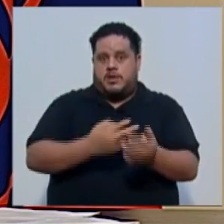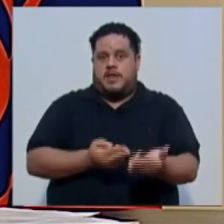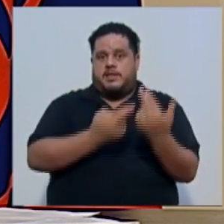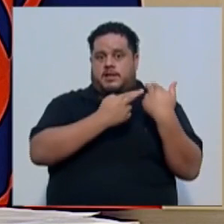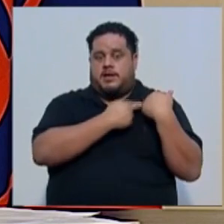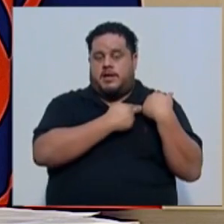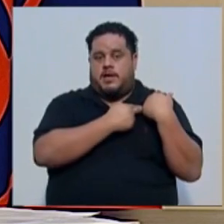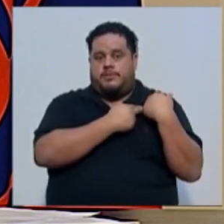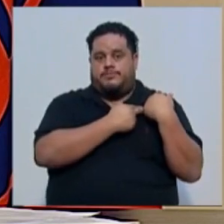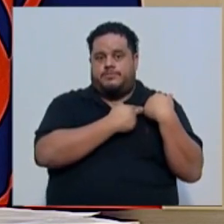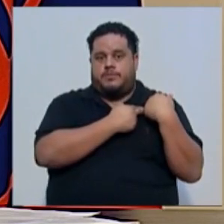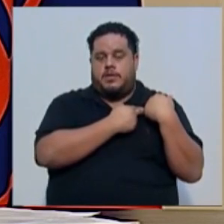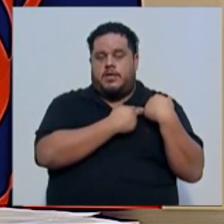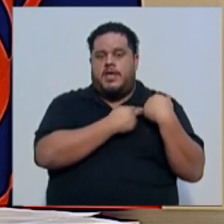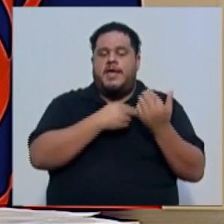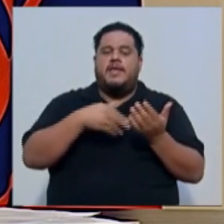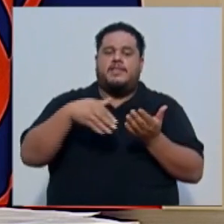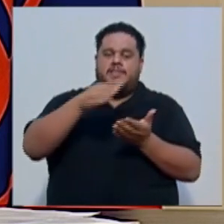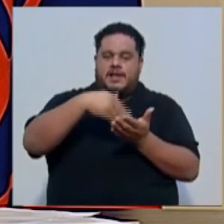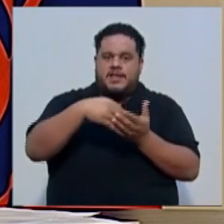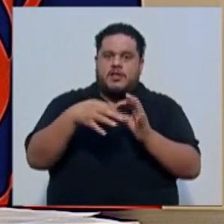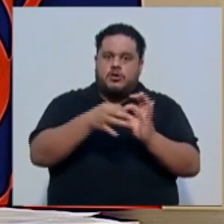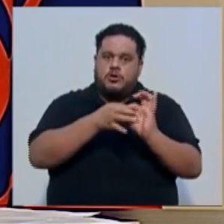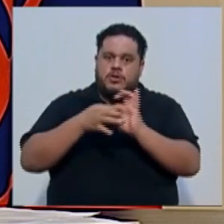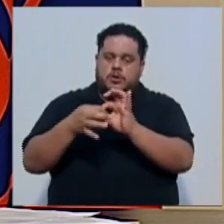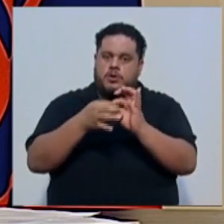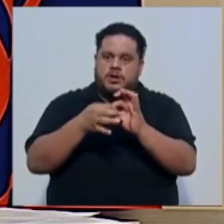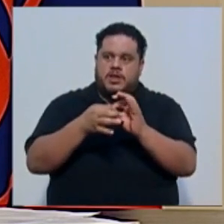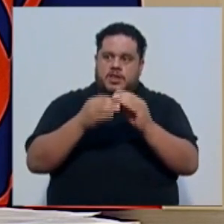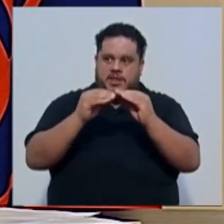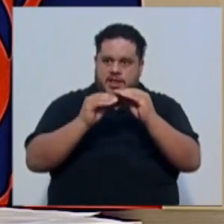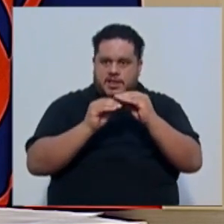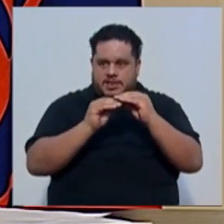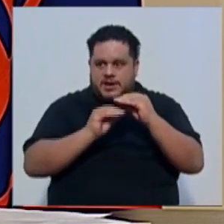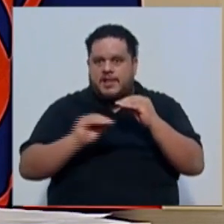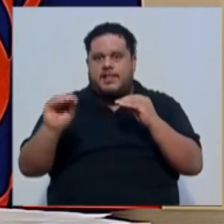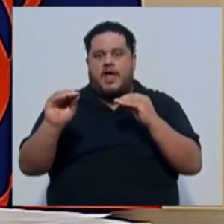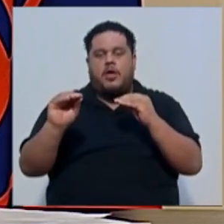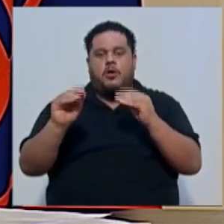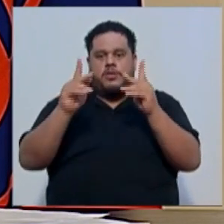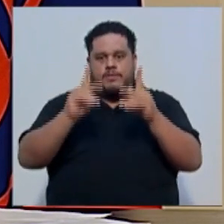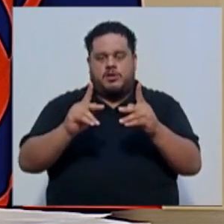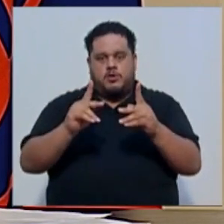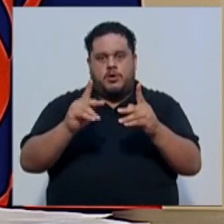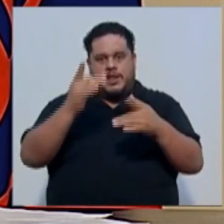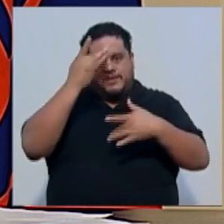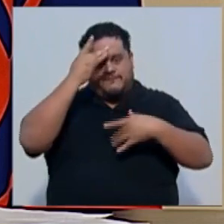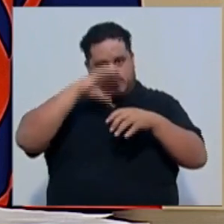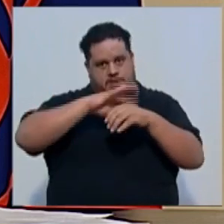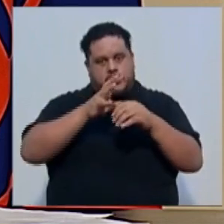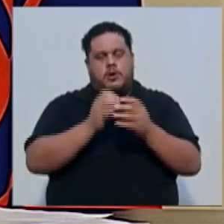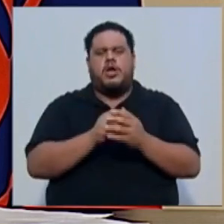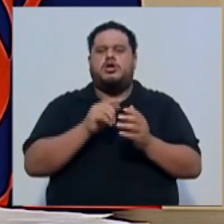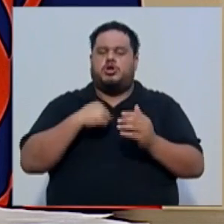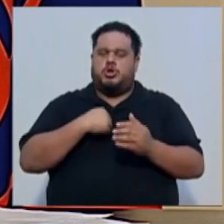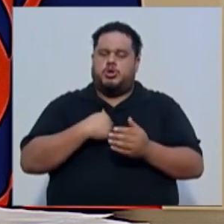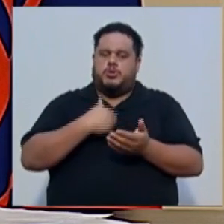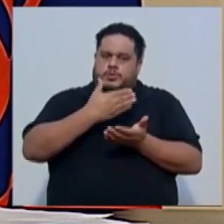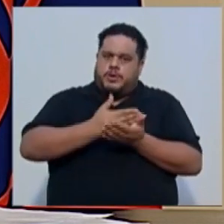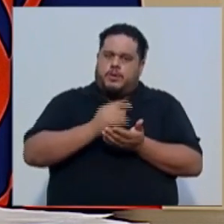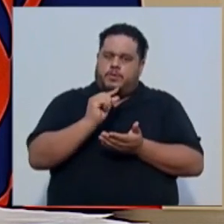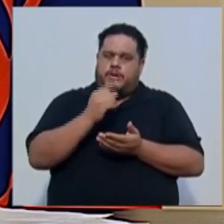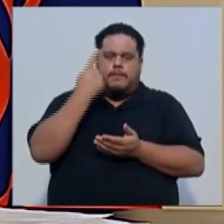del Centro de Coordinación de Traslado Nacional de Pacientes COVID. Y aquí me quiero detener un poco para